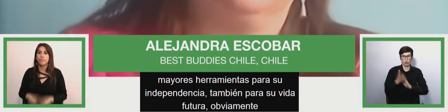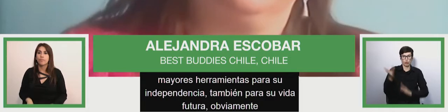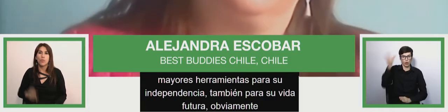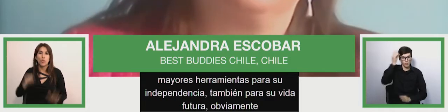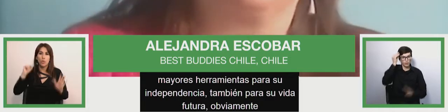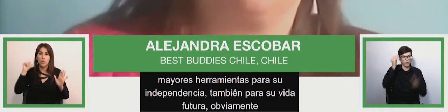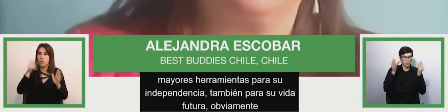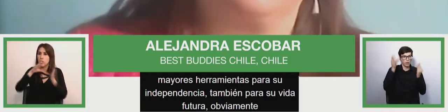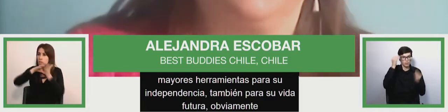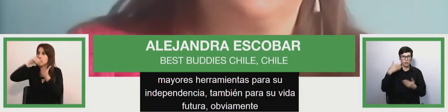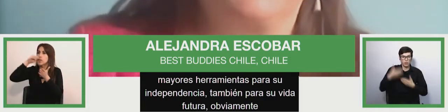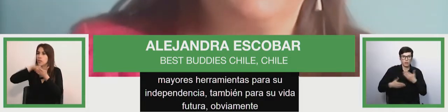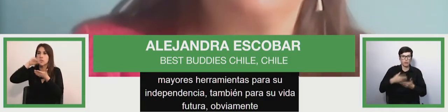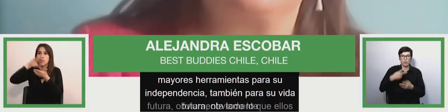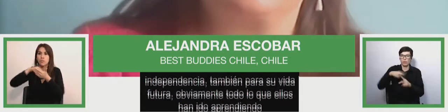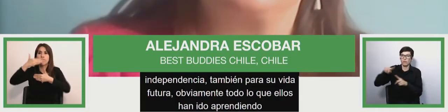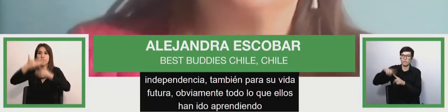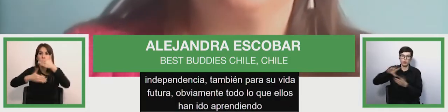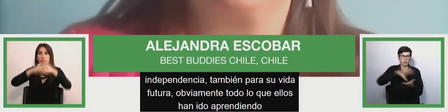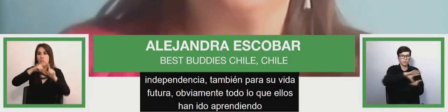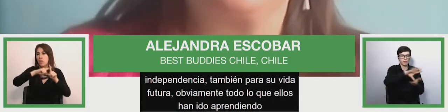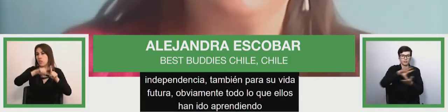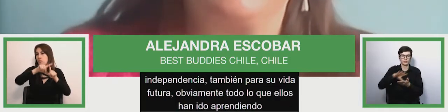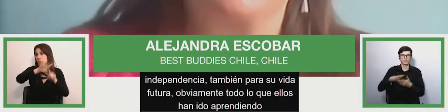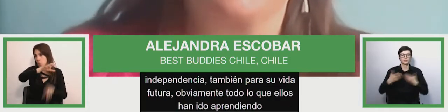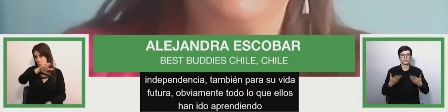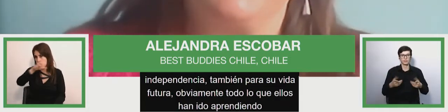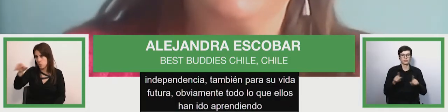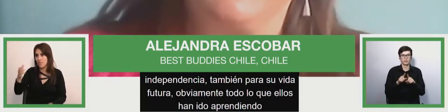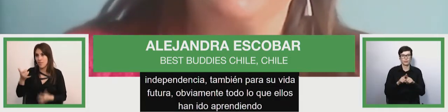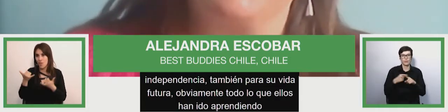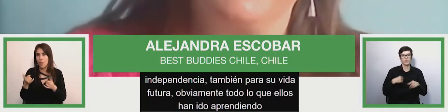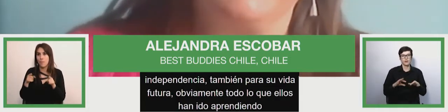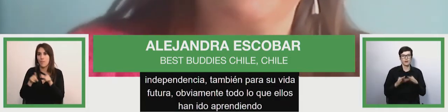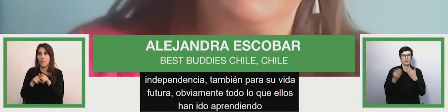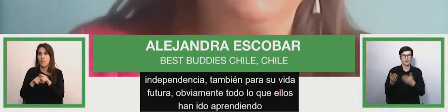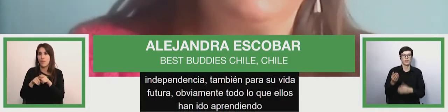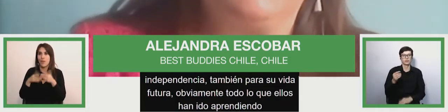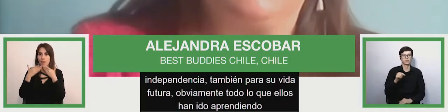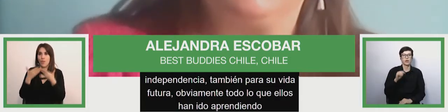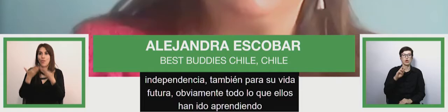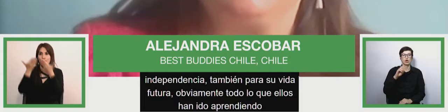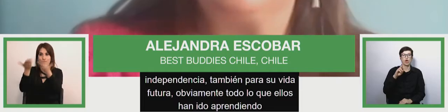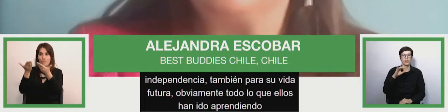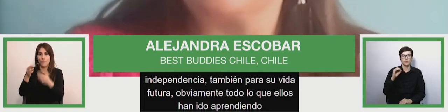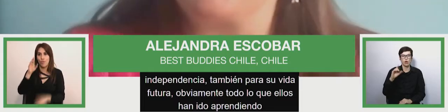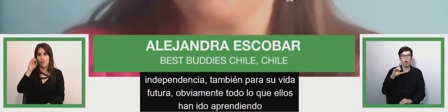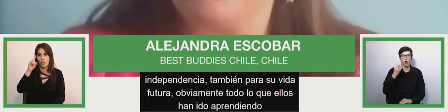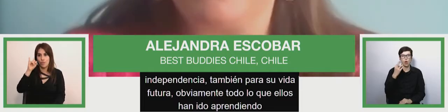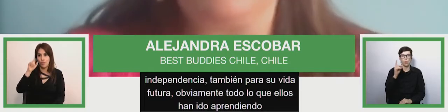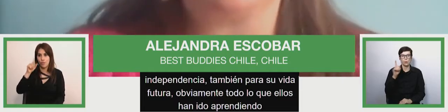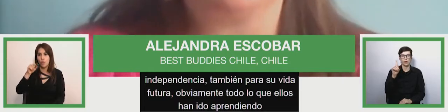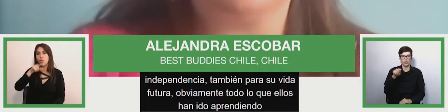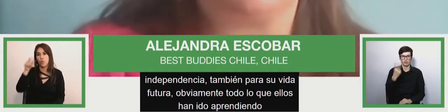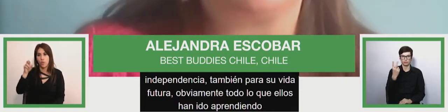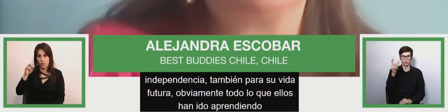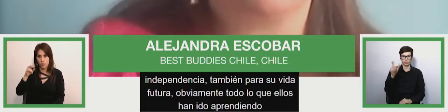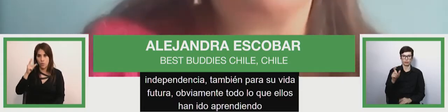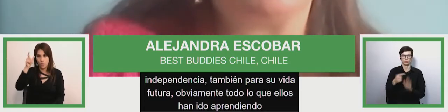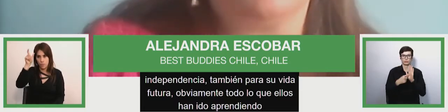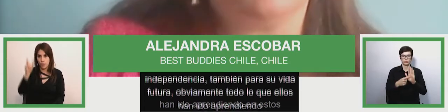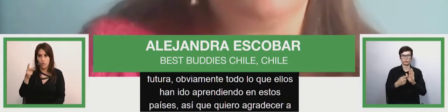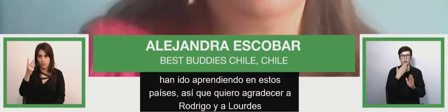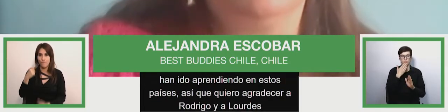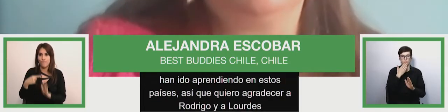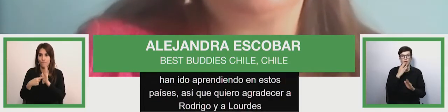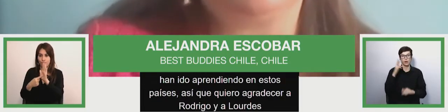y en estos países así que quiero agradecer a Rodrigo y a Lourdes también y recordarle a toda nuestra